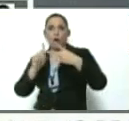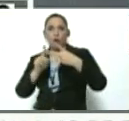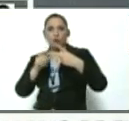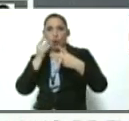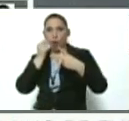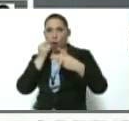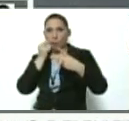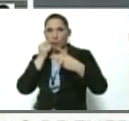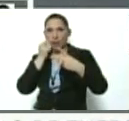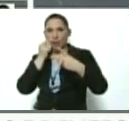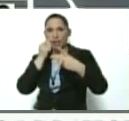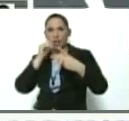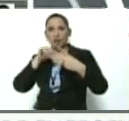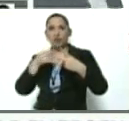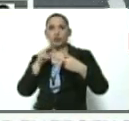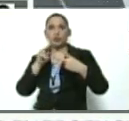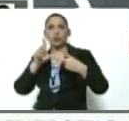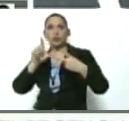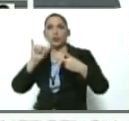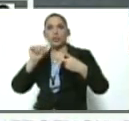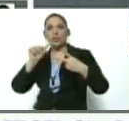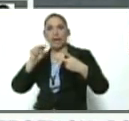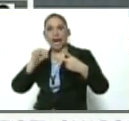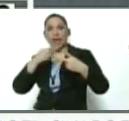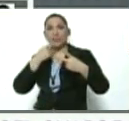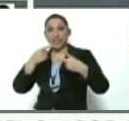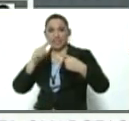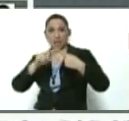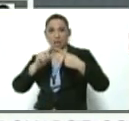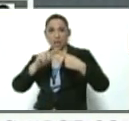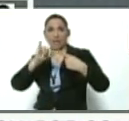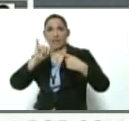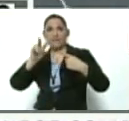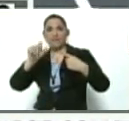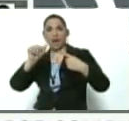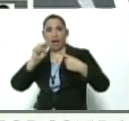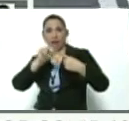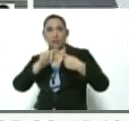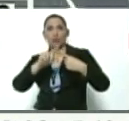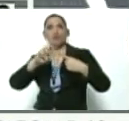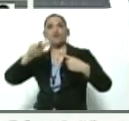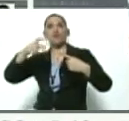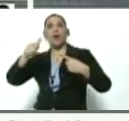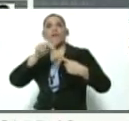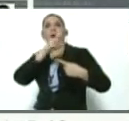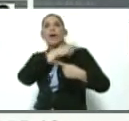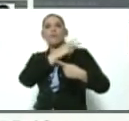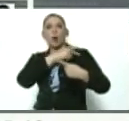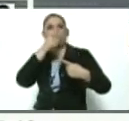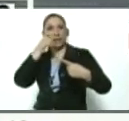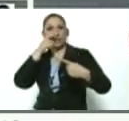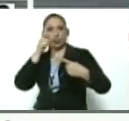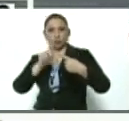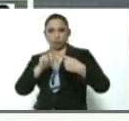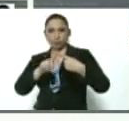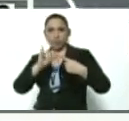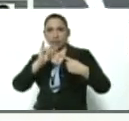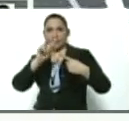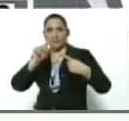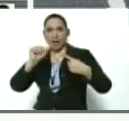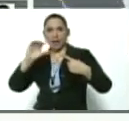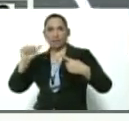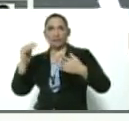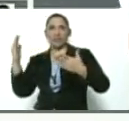Giuliani. Allí Simonovic le señala que el nuevo jefe de la operación será él y en consecuencia sacan a Clíber